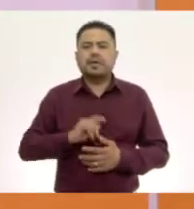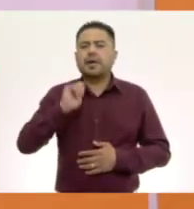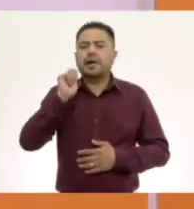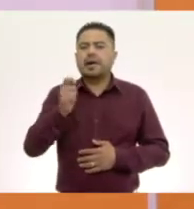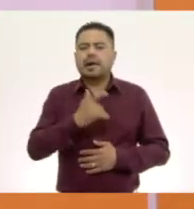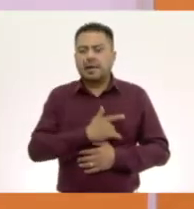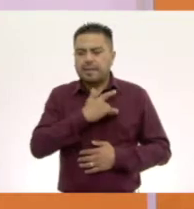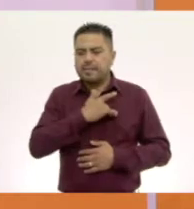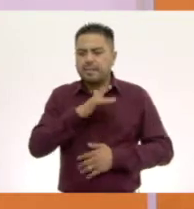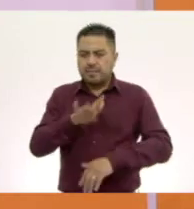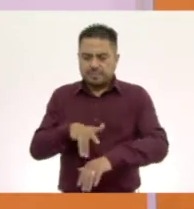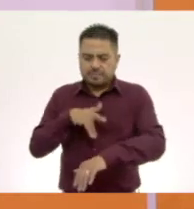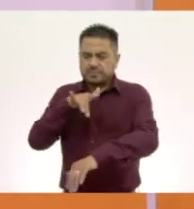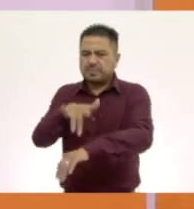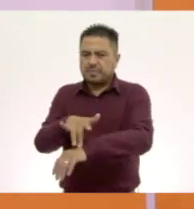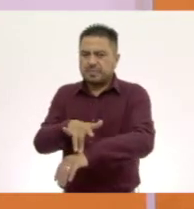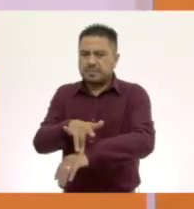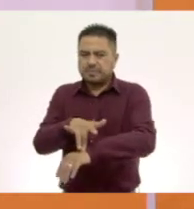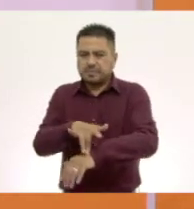tacto.